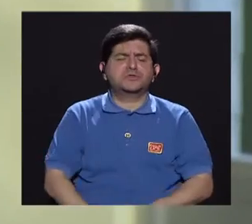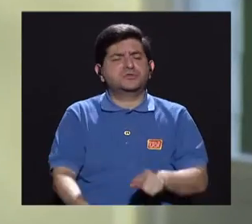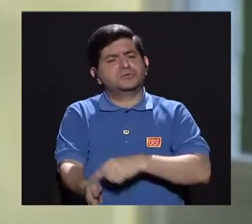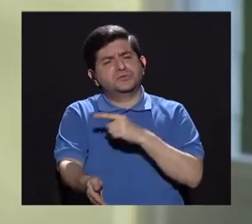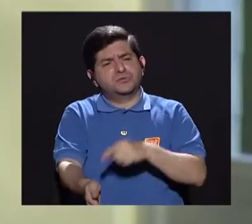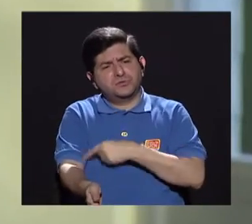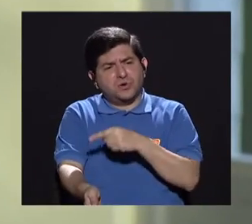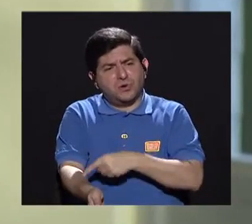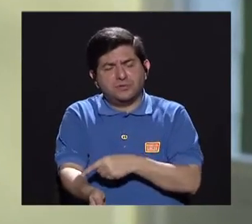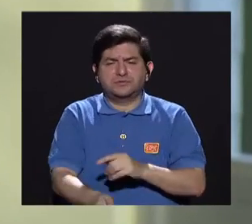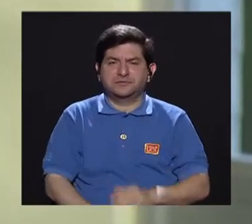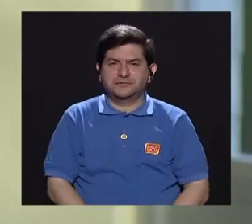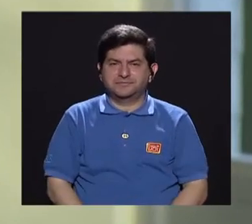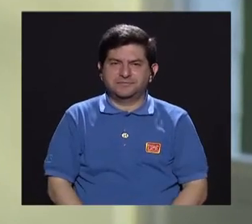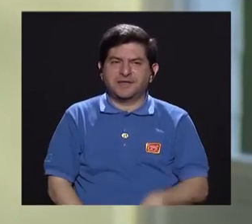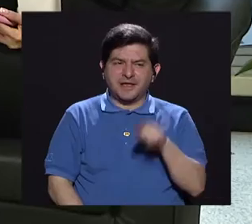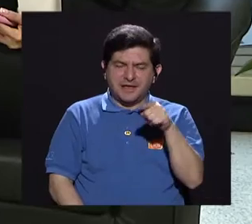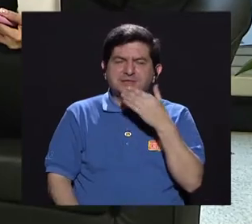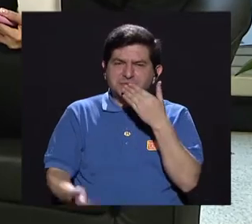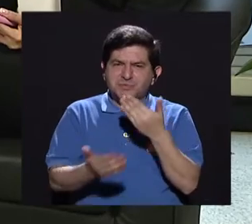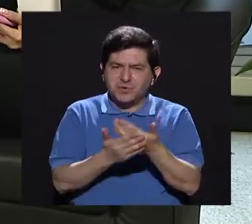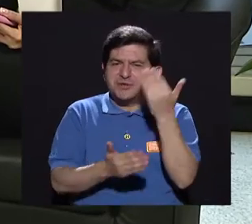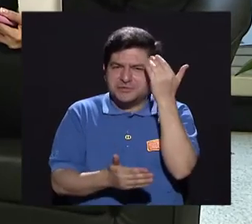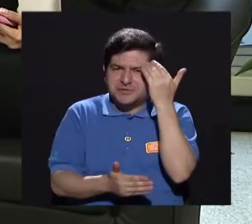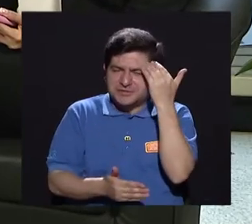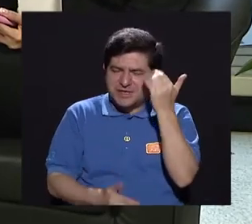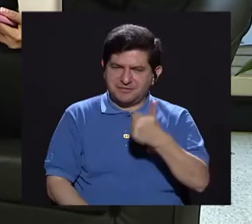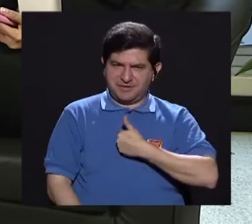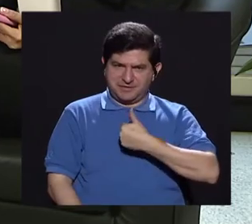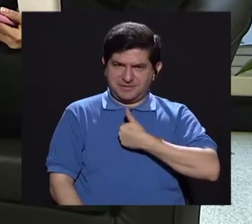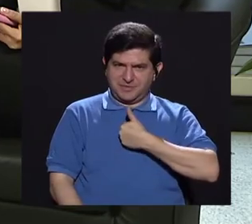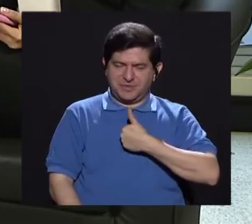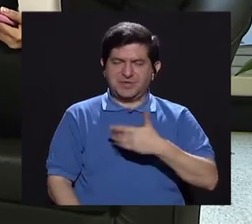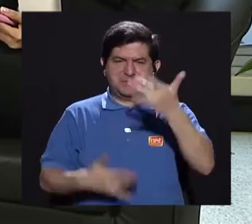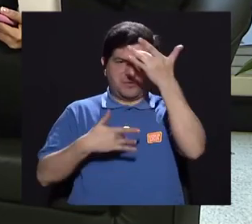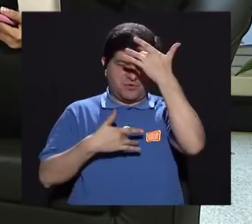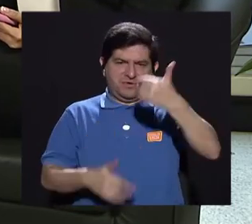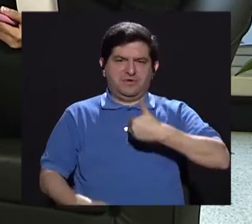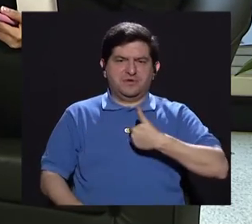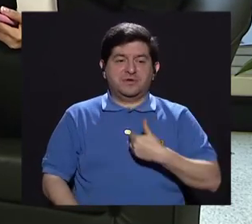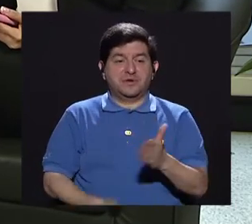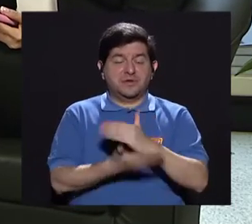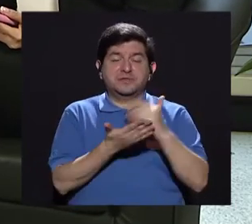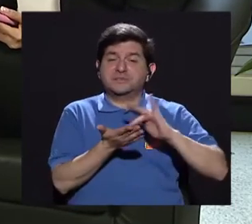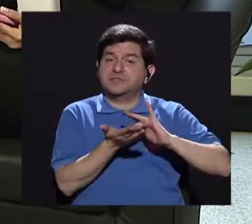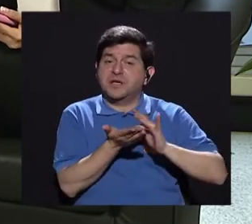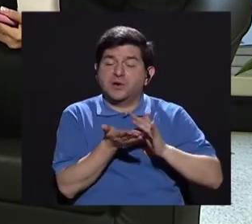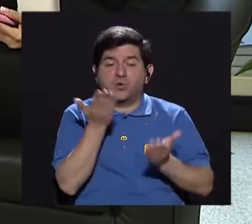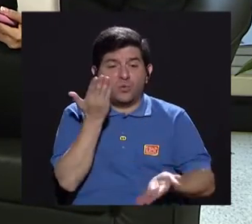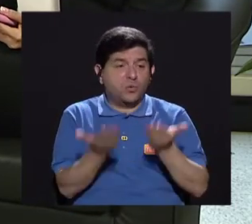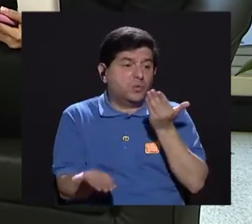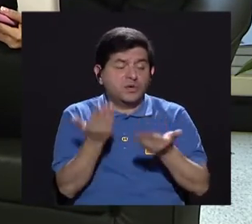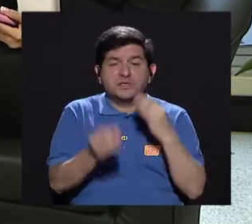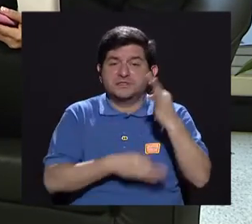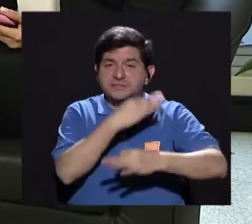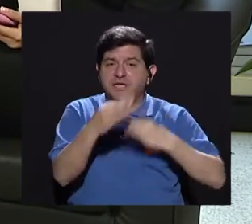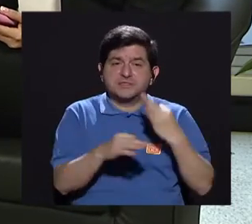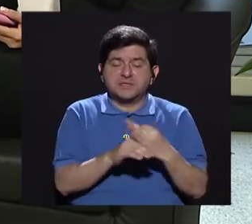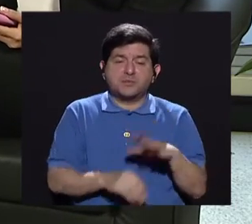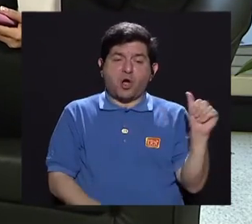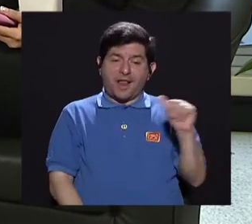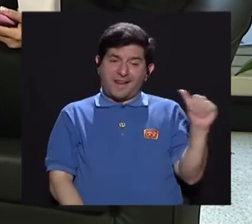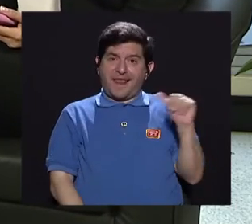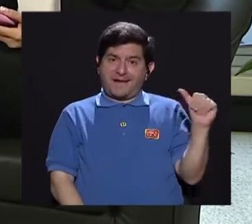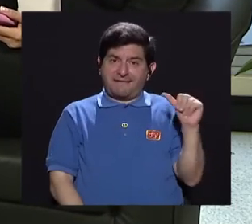para la diabetes, entonces es importante que ellos sepan sus enfermedades, luego si algún medicamento les ha causado algún tipo de